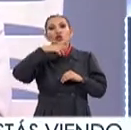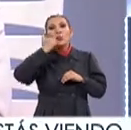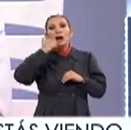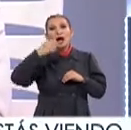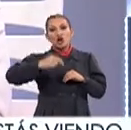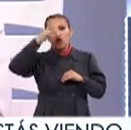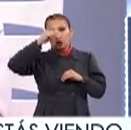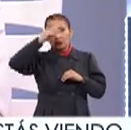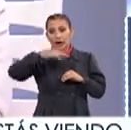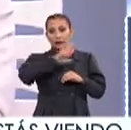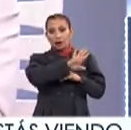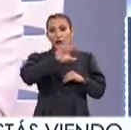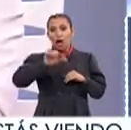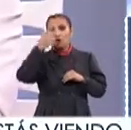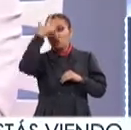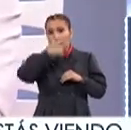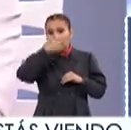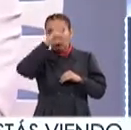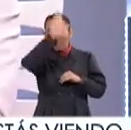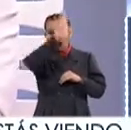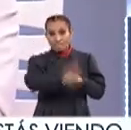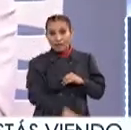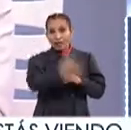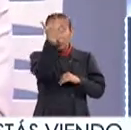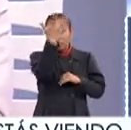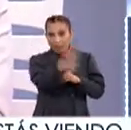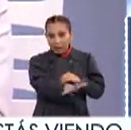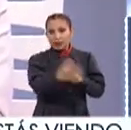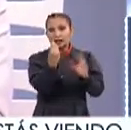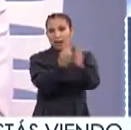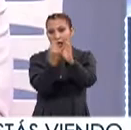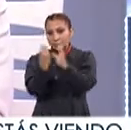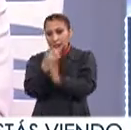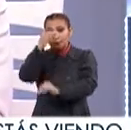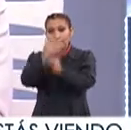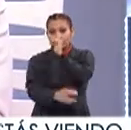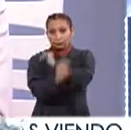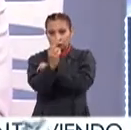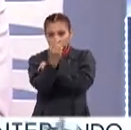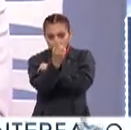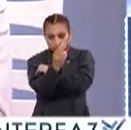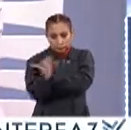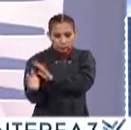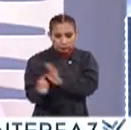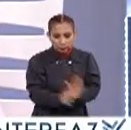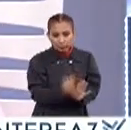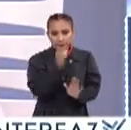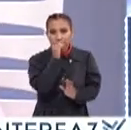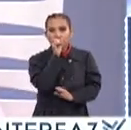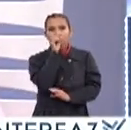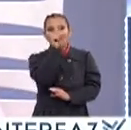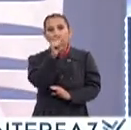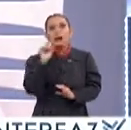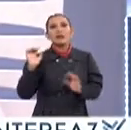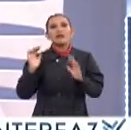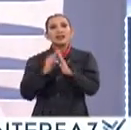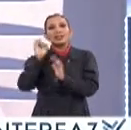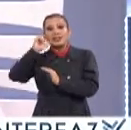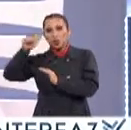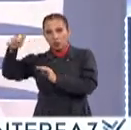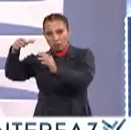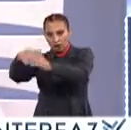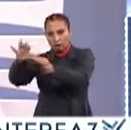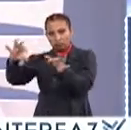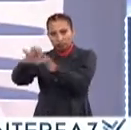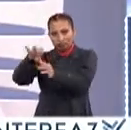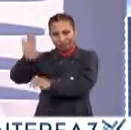De 5 a 8 de la noche Cada miércoles Durante 10 sesiones Terminamos en noviembre Y les decía También en Casa Chihuahua Que hemos hecho